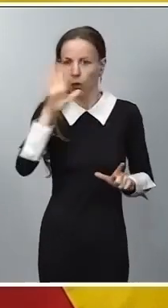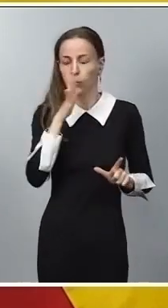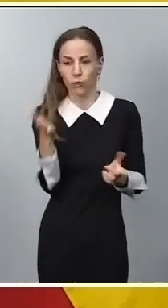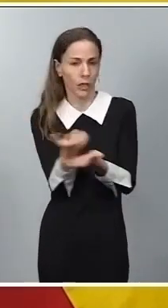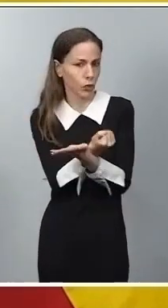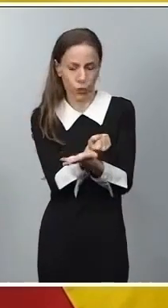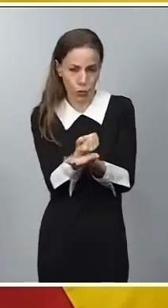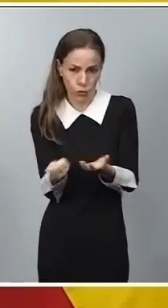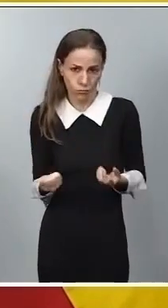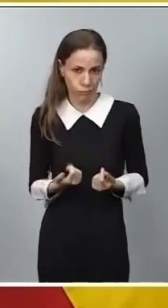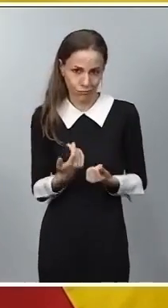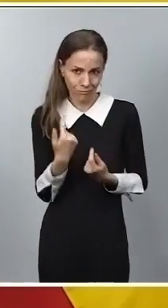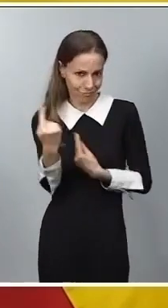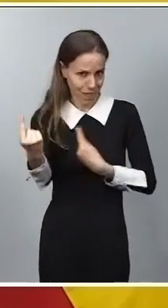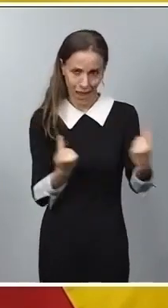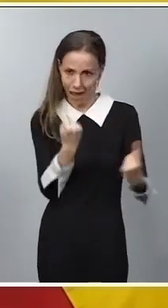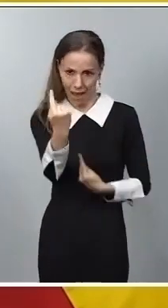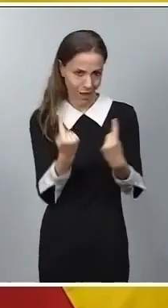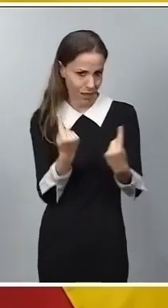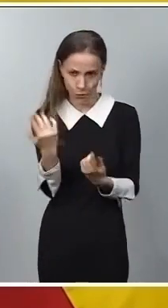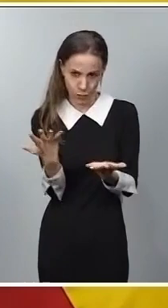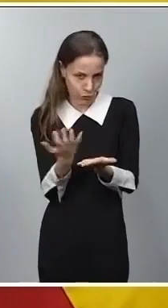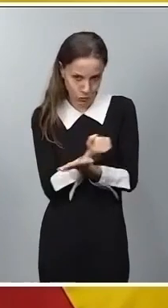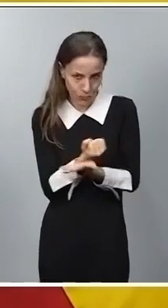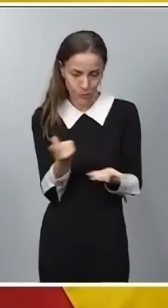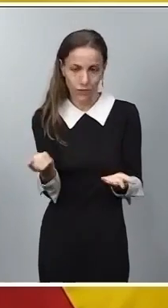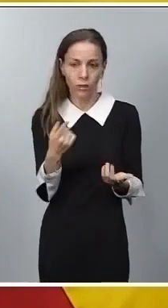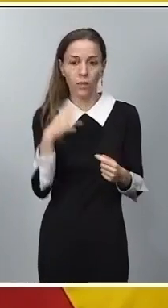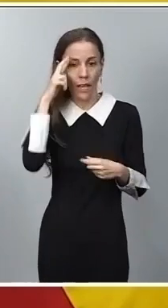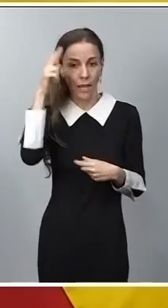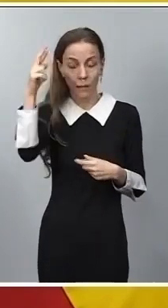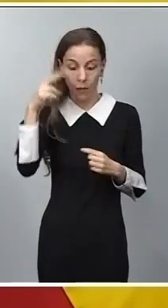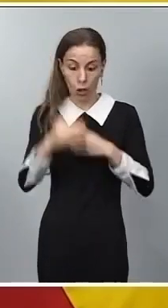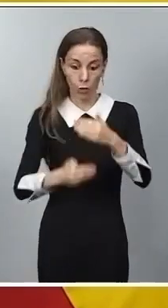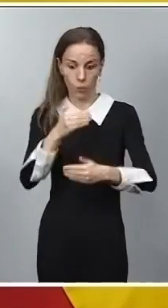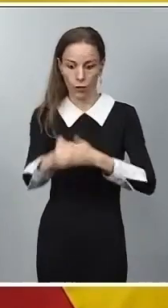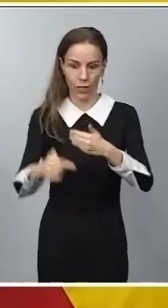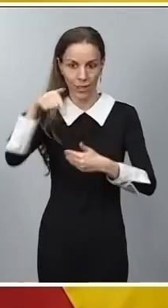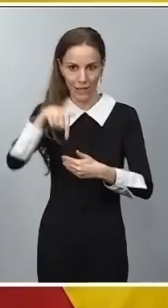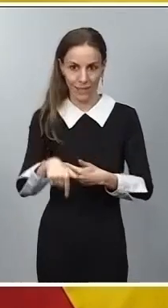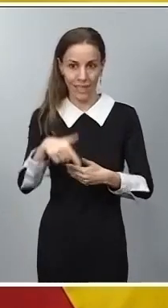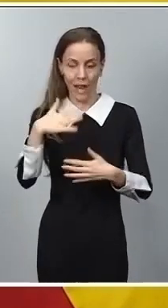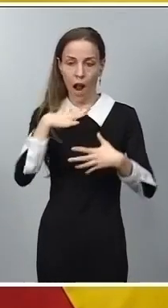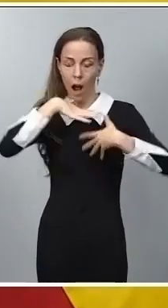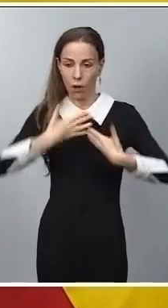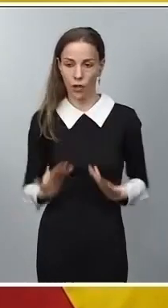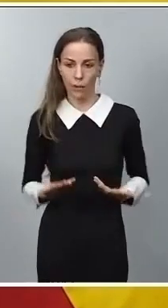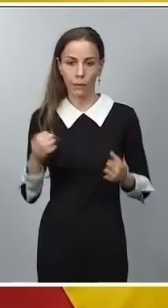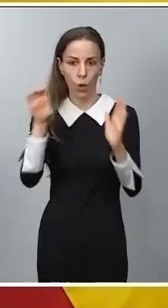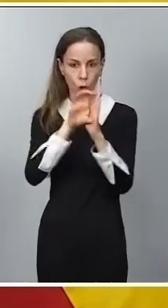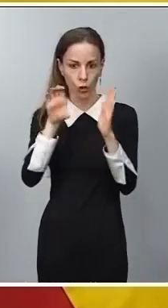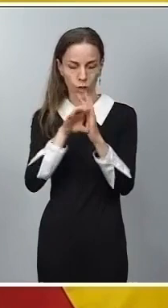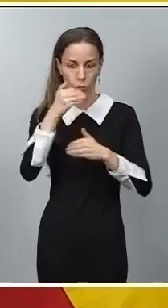todas las españolas. Como pedimos respeto al proceso en el que estamos inmersos en este momento, que es un proceso constitucional,